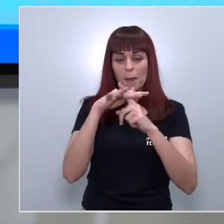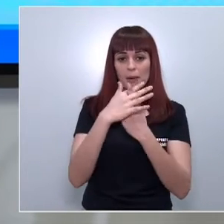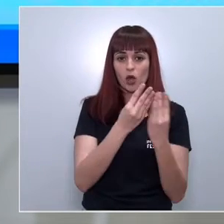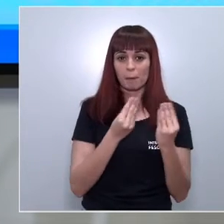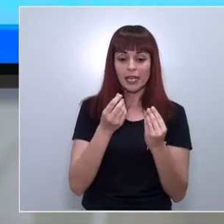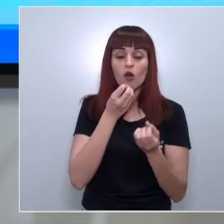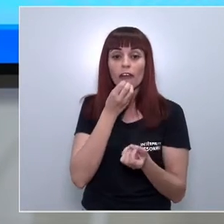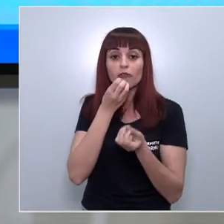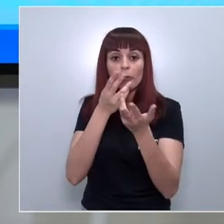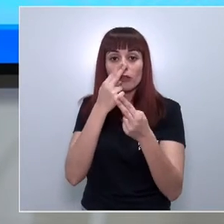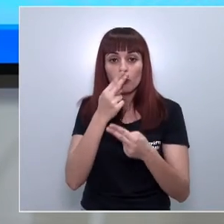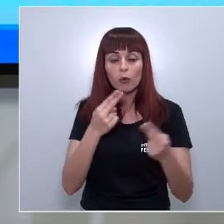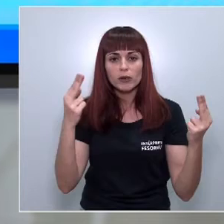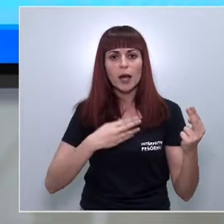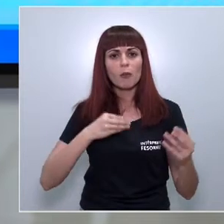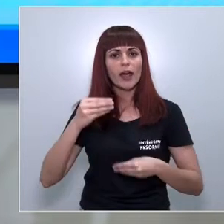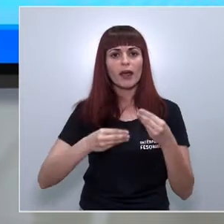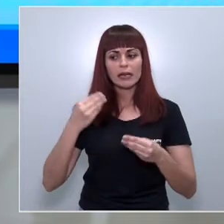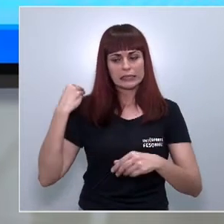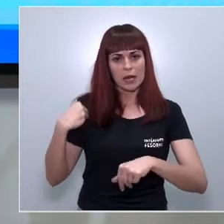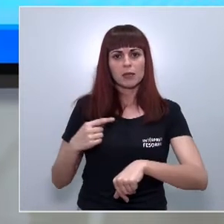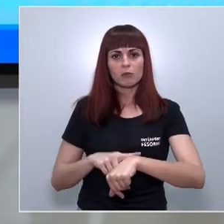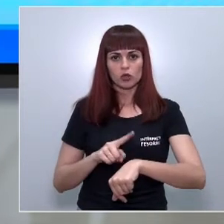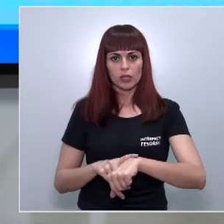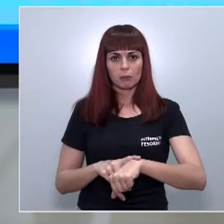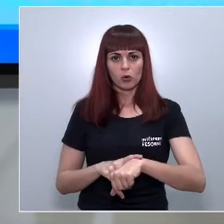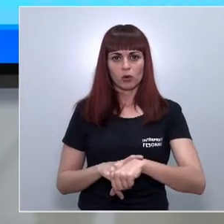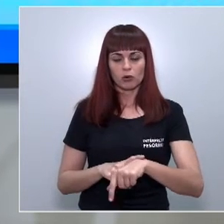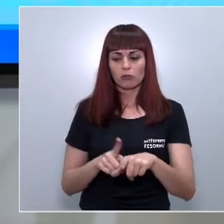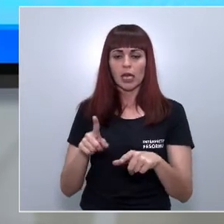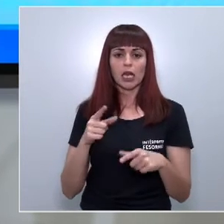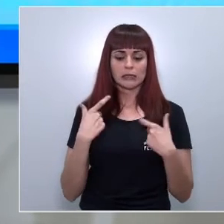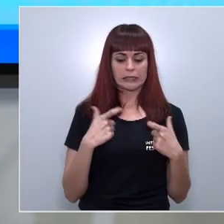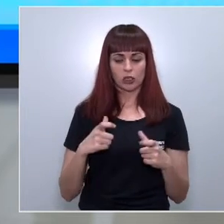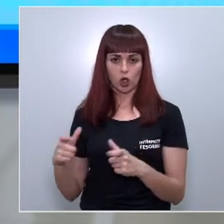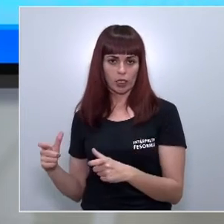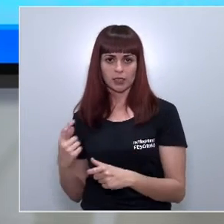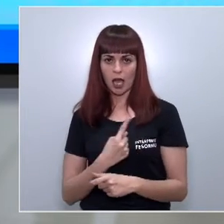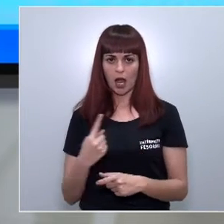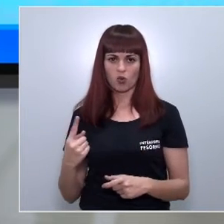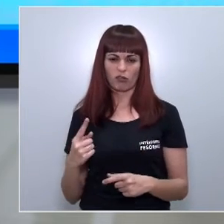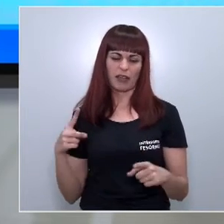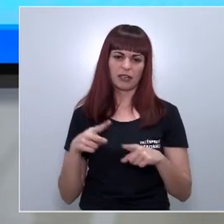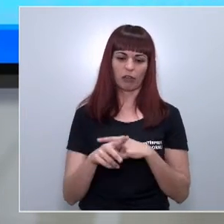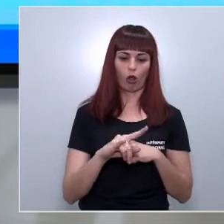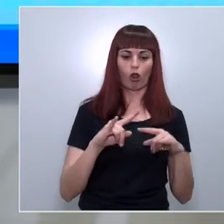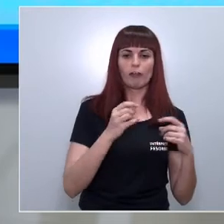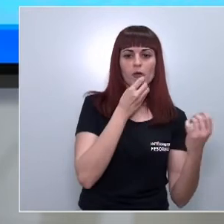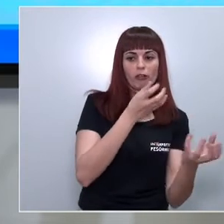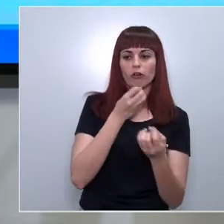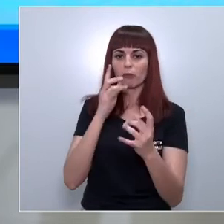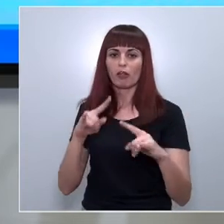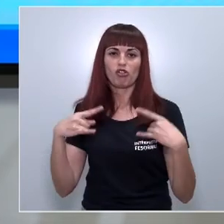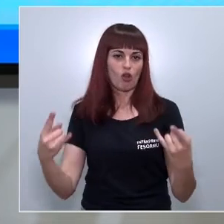la información pública puedan realizarse de forma simultánea a las consultas sectoriales evitando duplicidades les pondré algún ejemplo